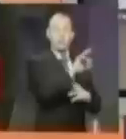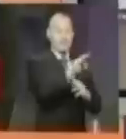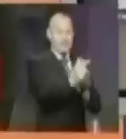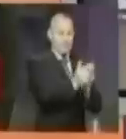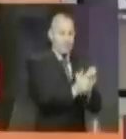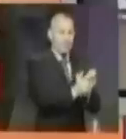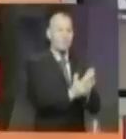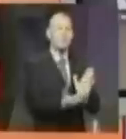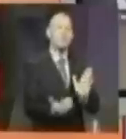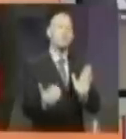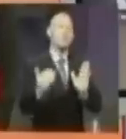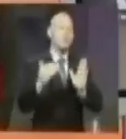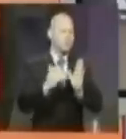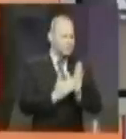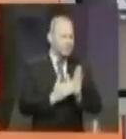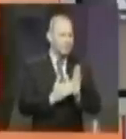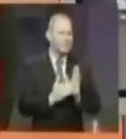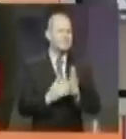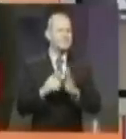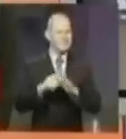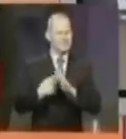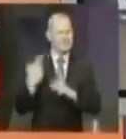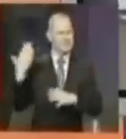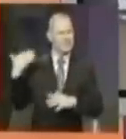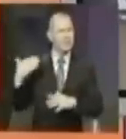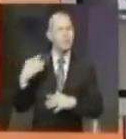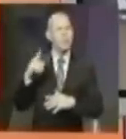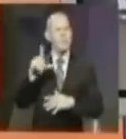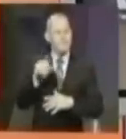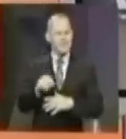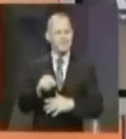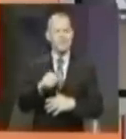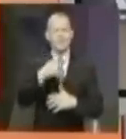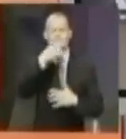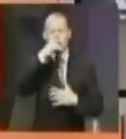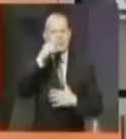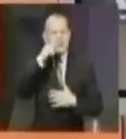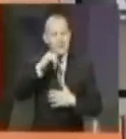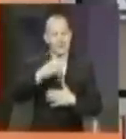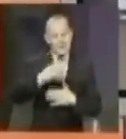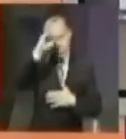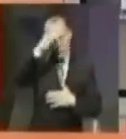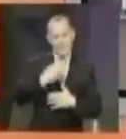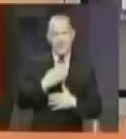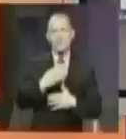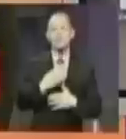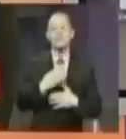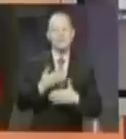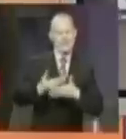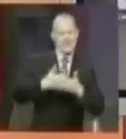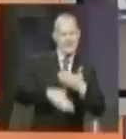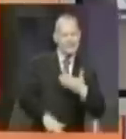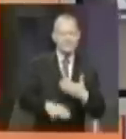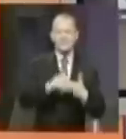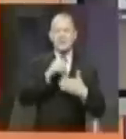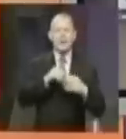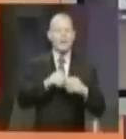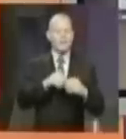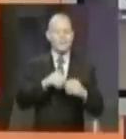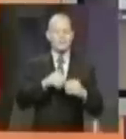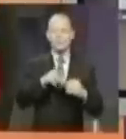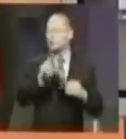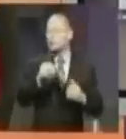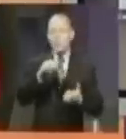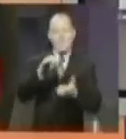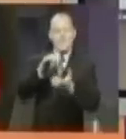volveríamos al marco jurídico de principios del siglo XX, donde incluso aquellos niños y niñas que nacían fuera de matrimonio constituido legalmente